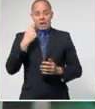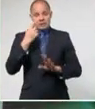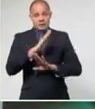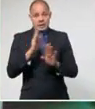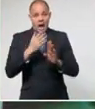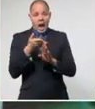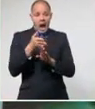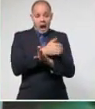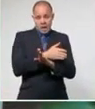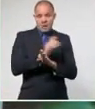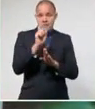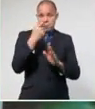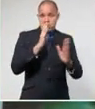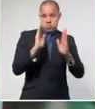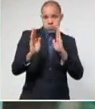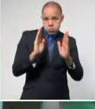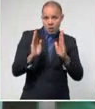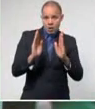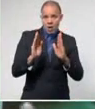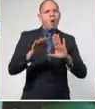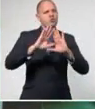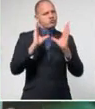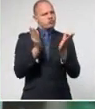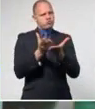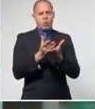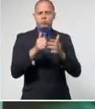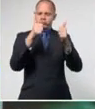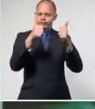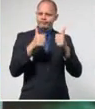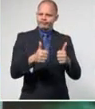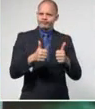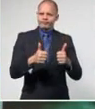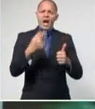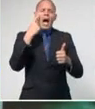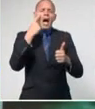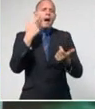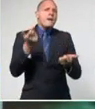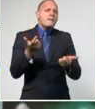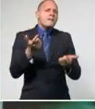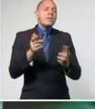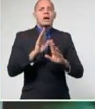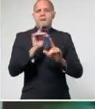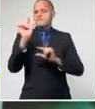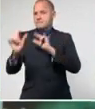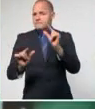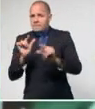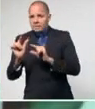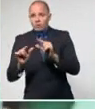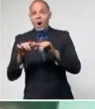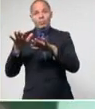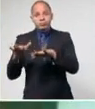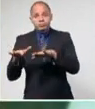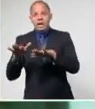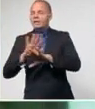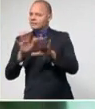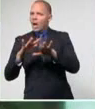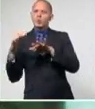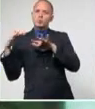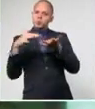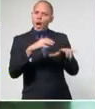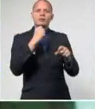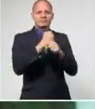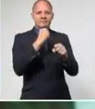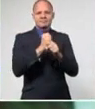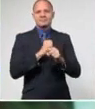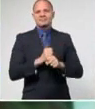recuperación de las personas, reincorporación de las personas al trabajo, ya el 84.6